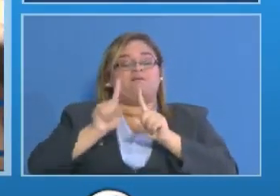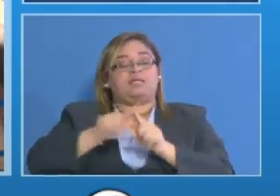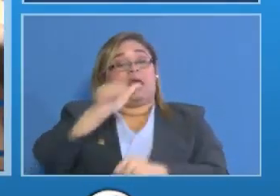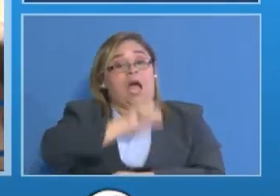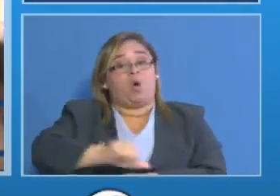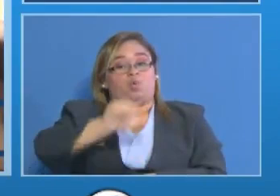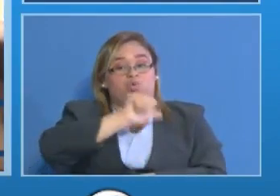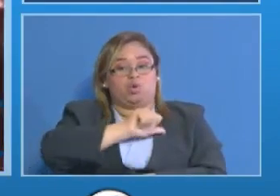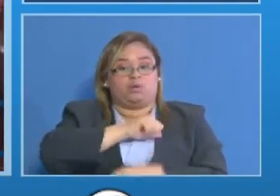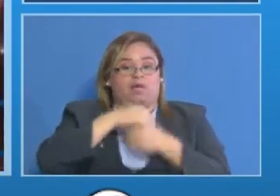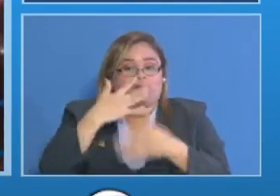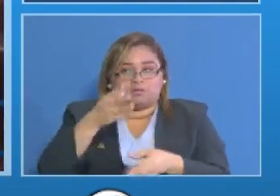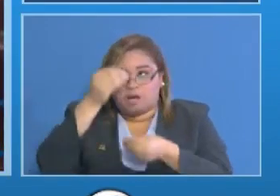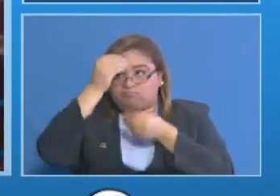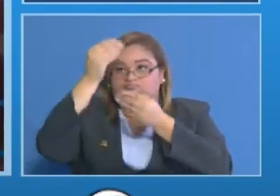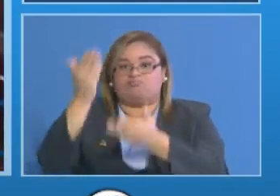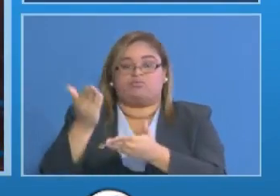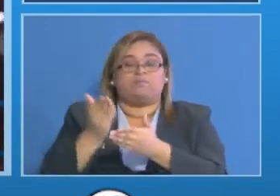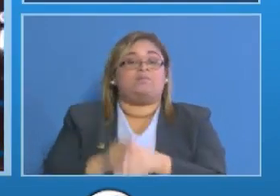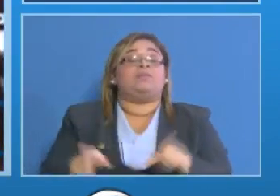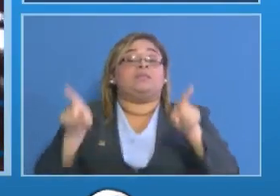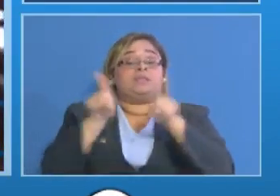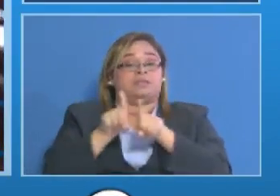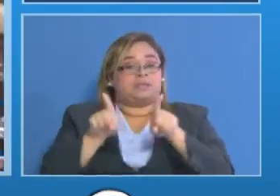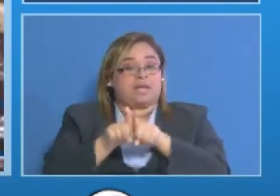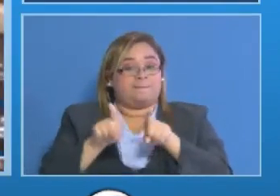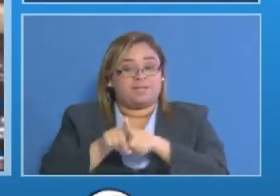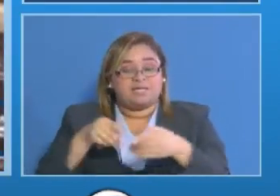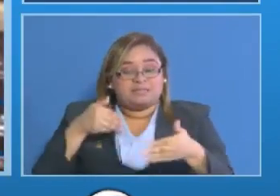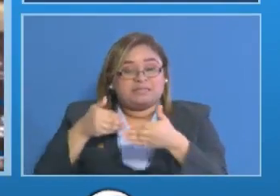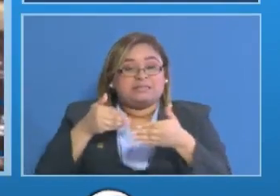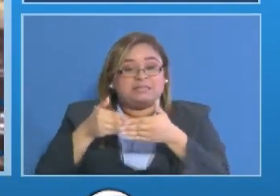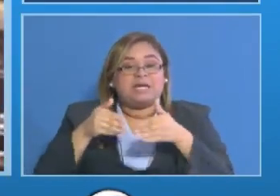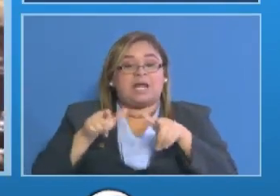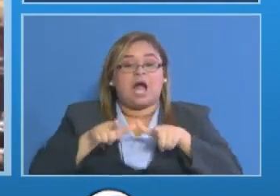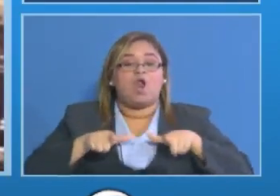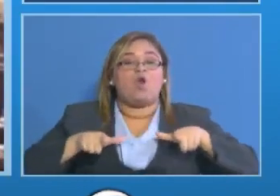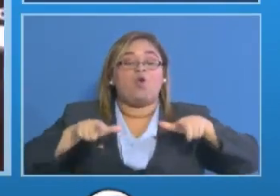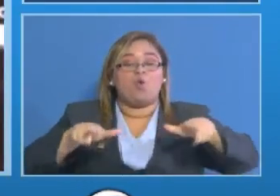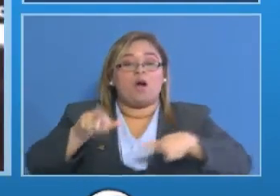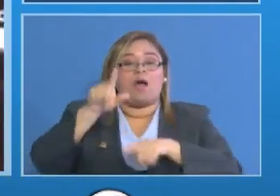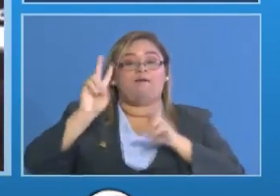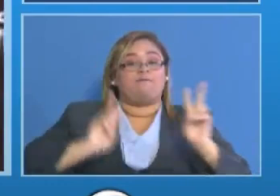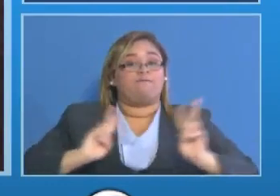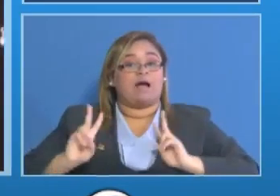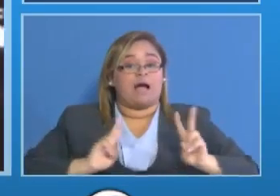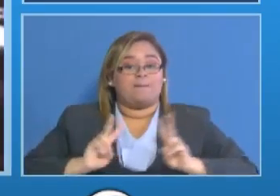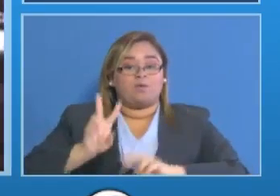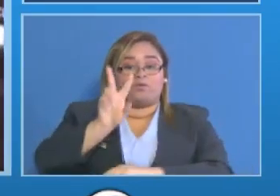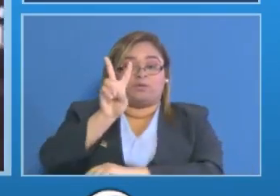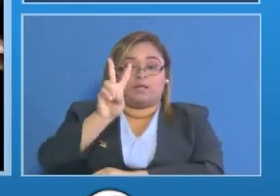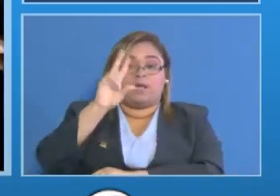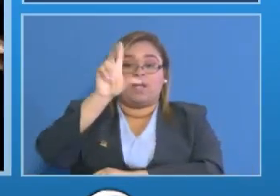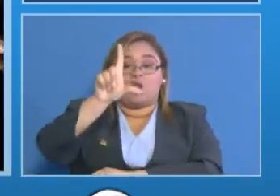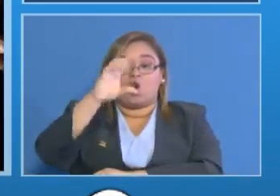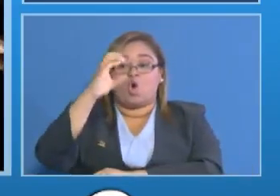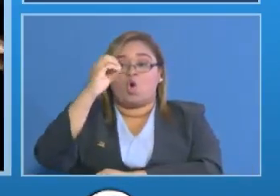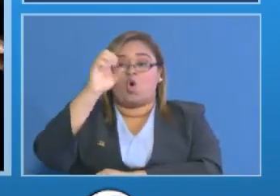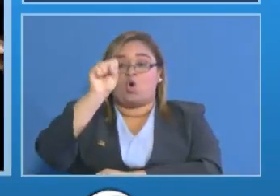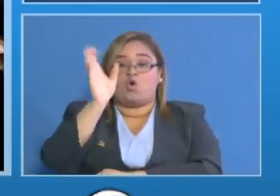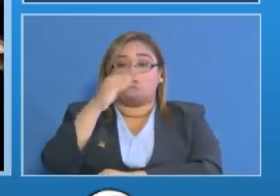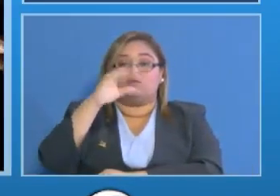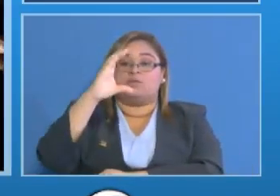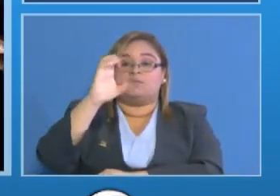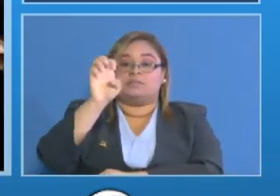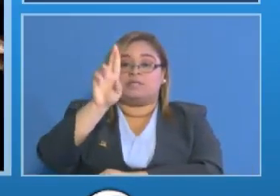de igual forma en un herbazar cerca del sector de los cerezos Bacamonte se encontraron dos armas de fuego